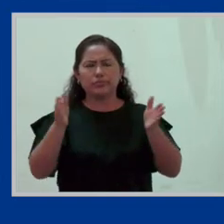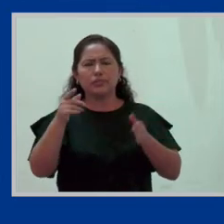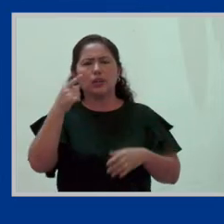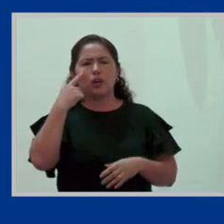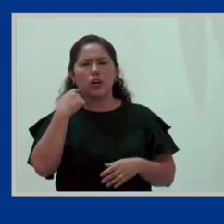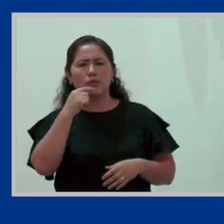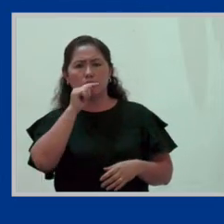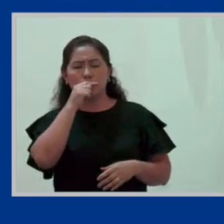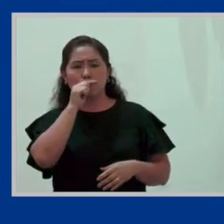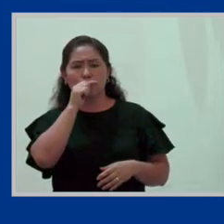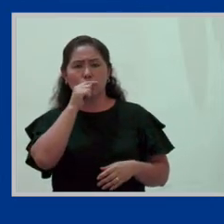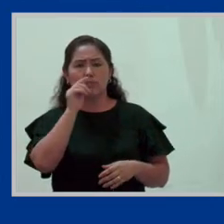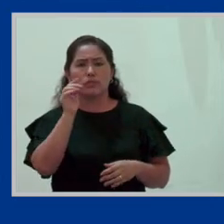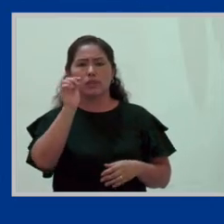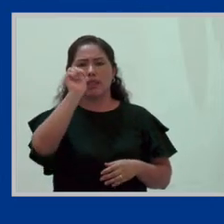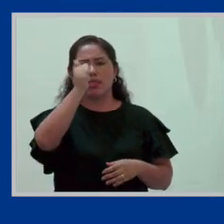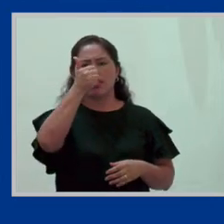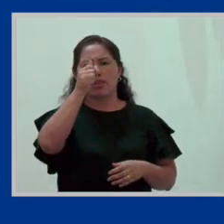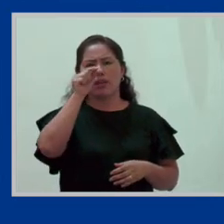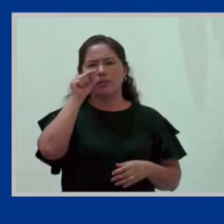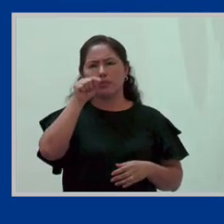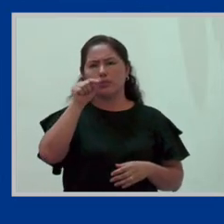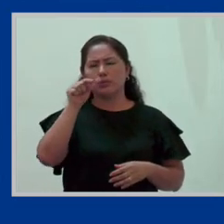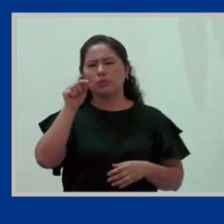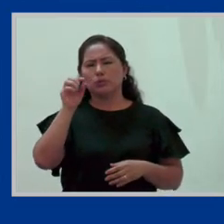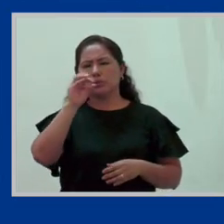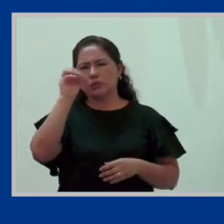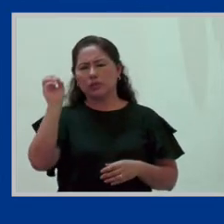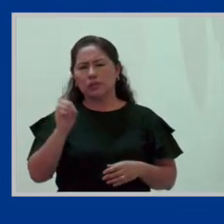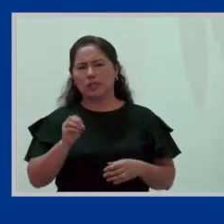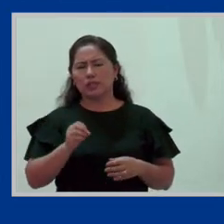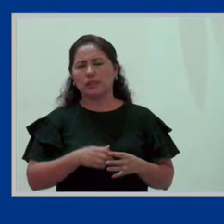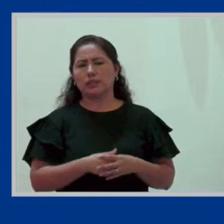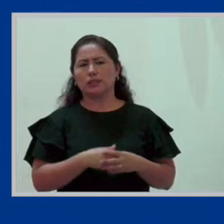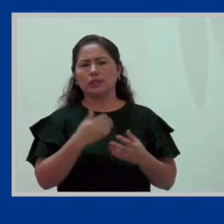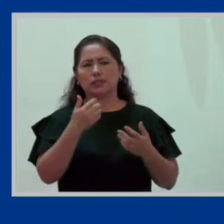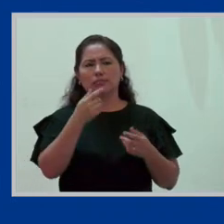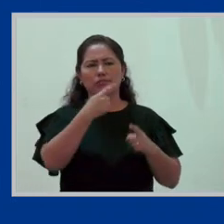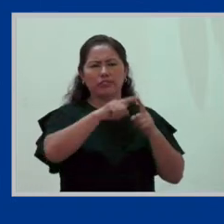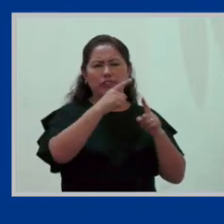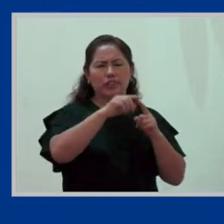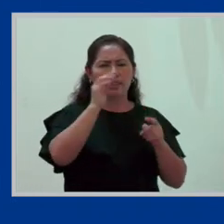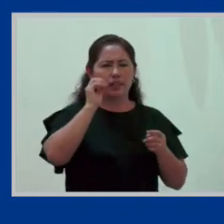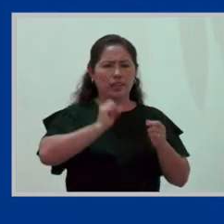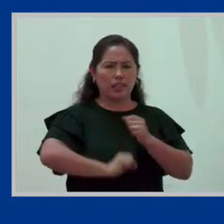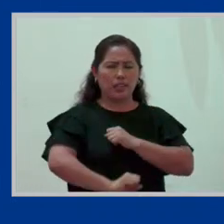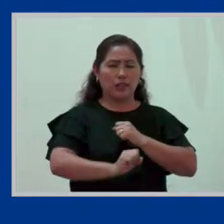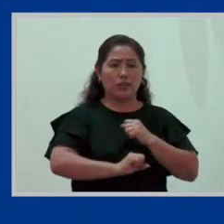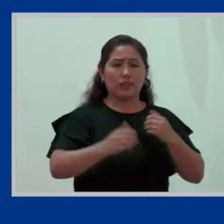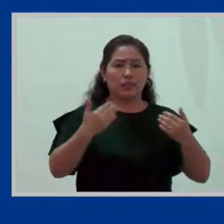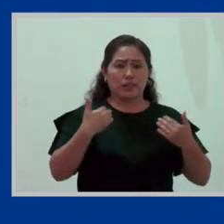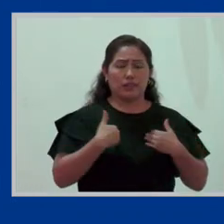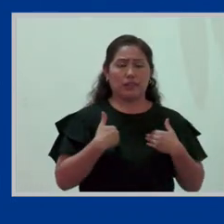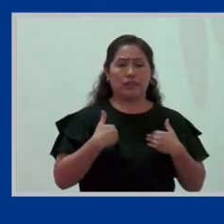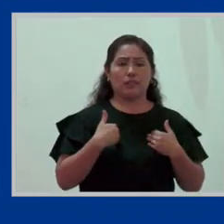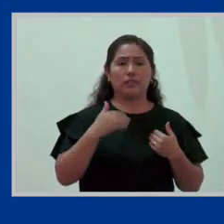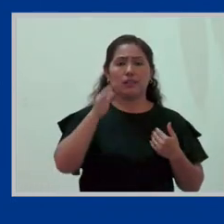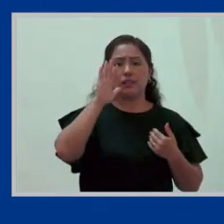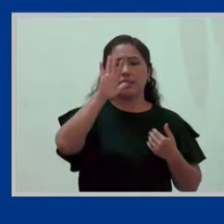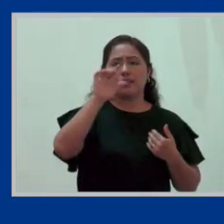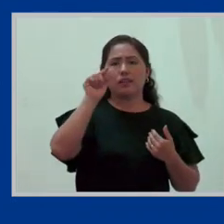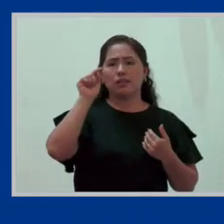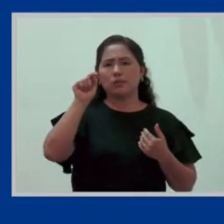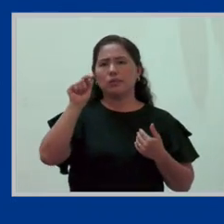mujeres en 10 puntos porcentuales. Y cada hijo adicional que se tiene en 5 puntos